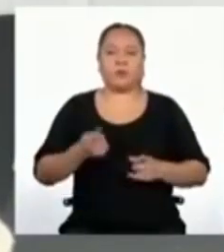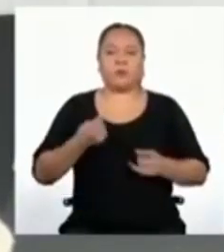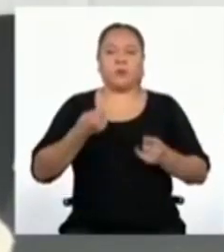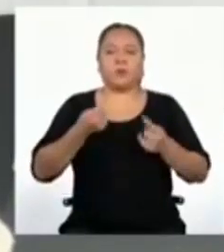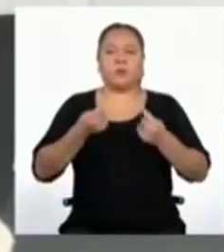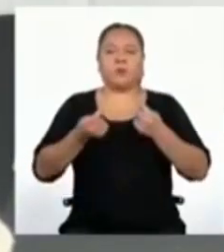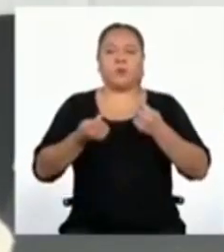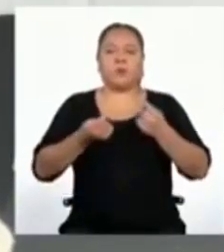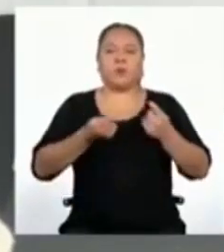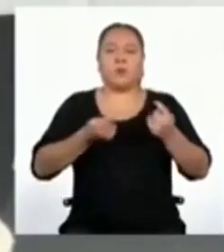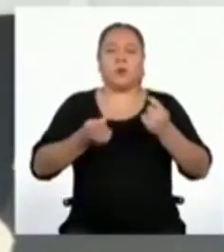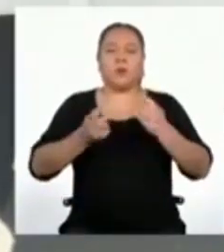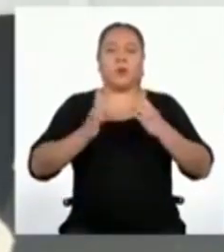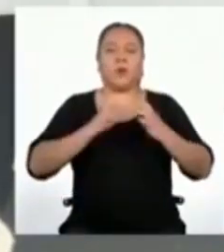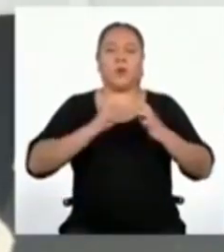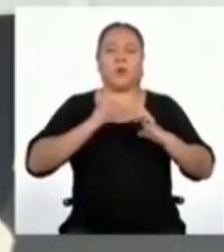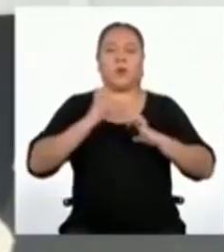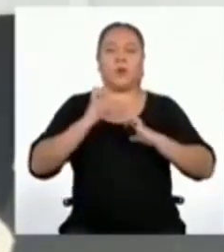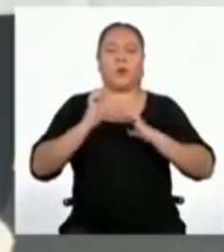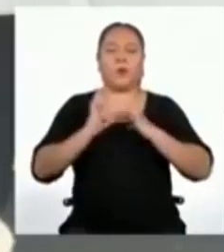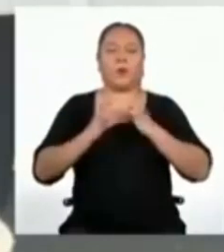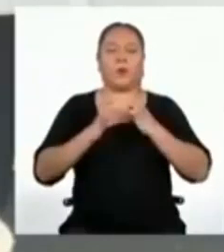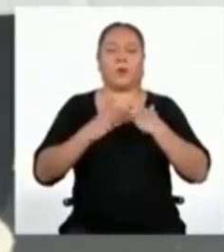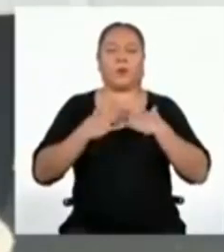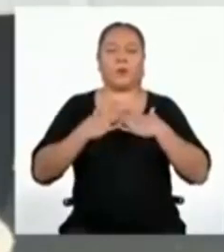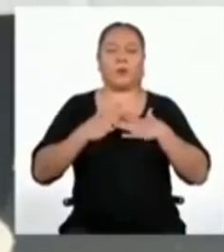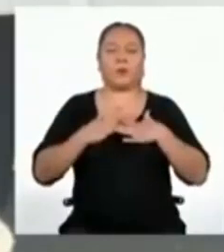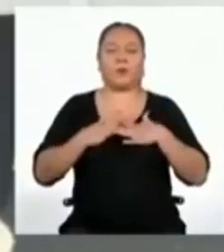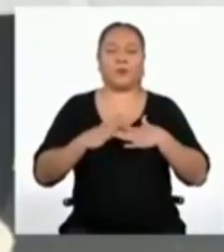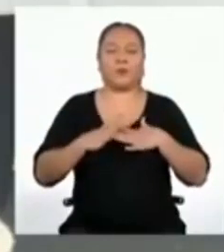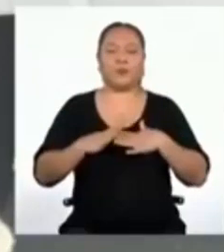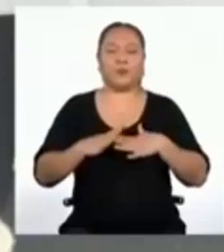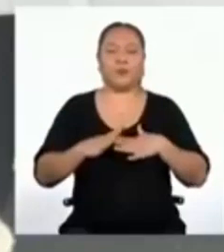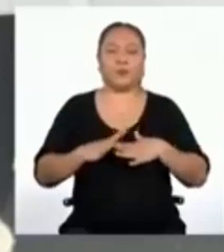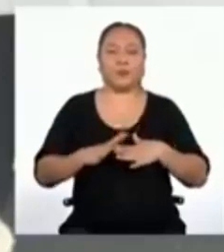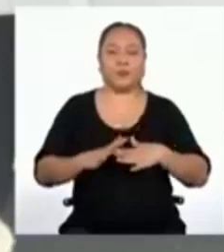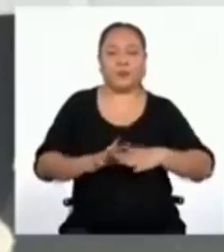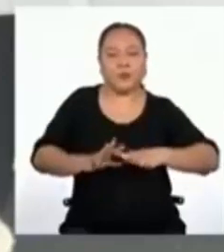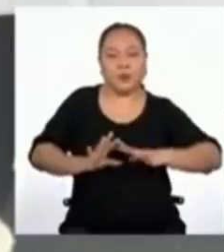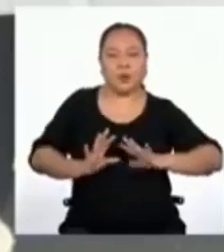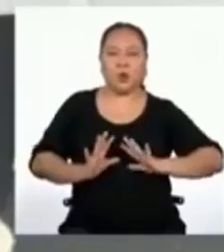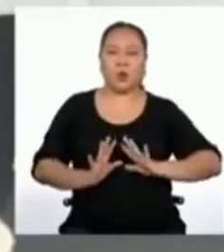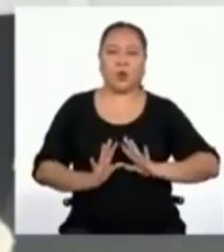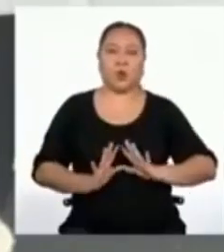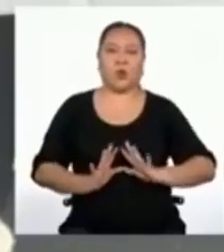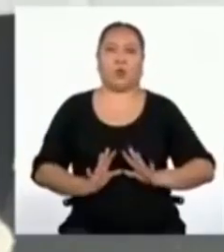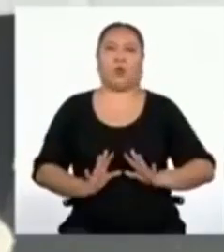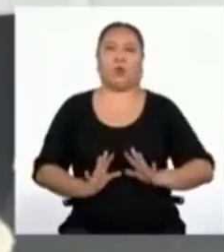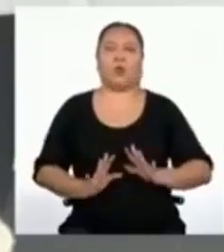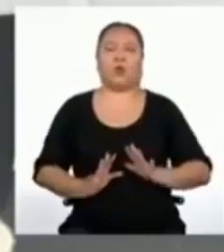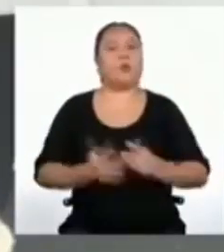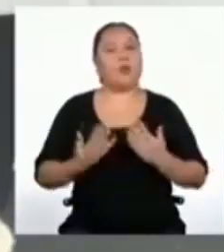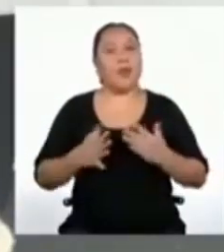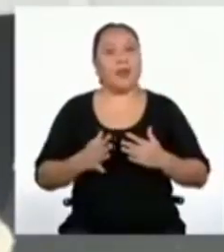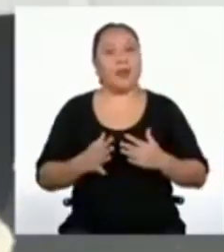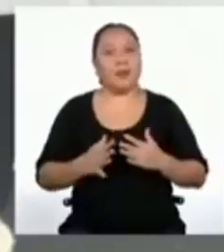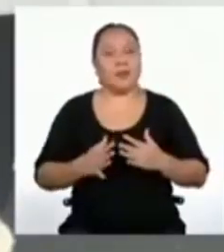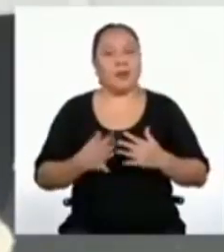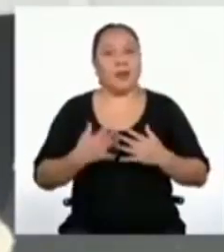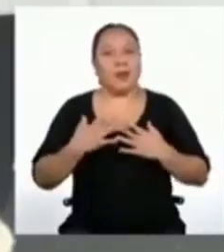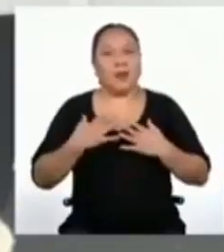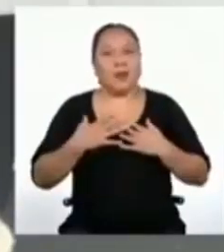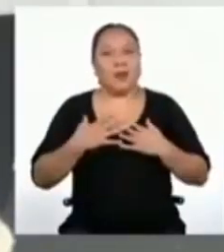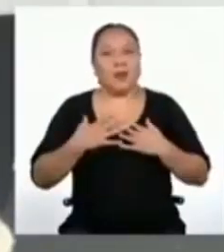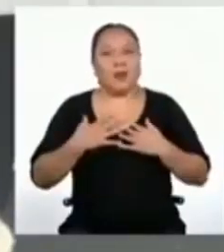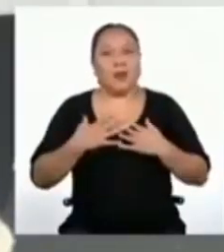Autorregulación de emociones. Eso es. Eso es. es.